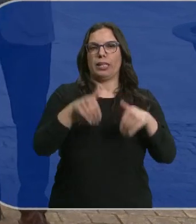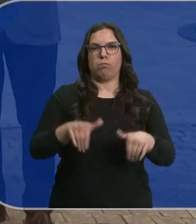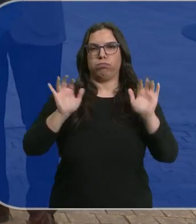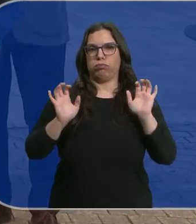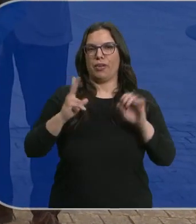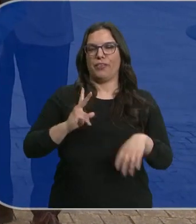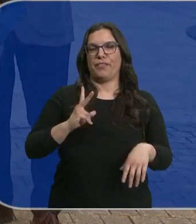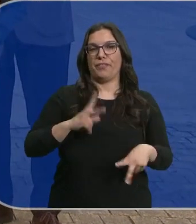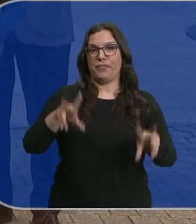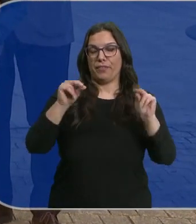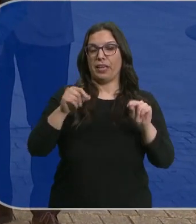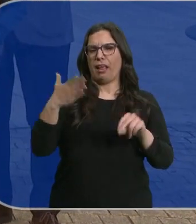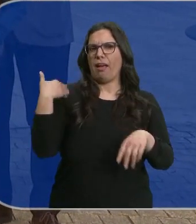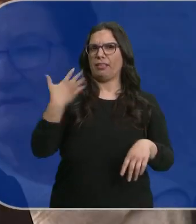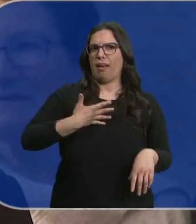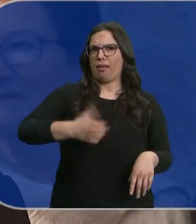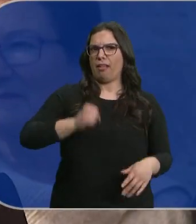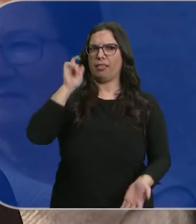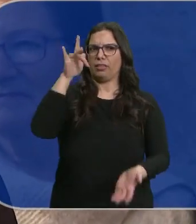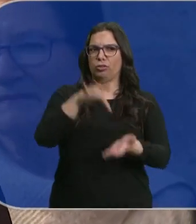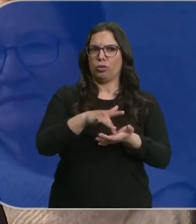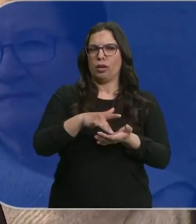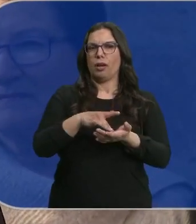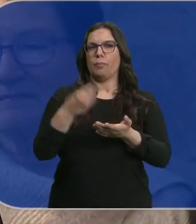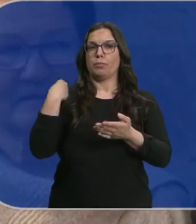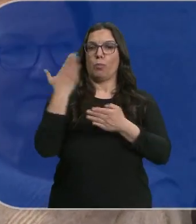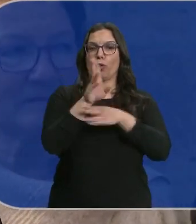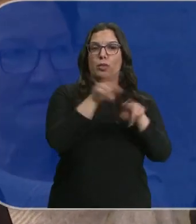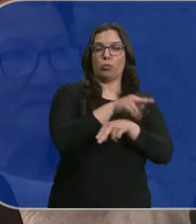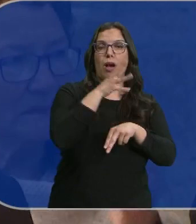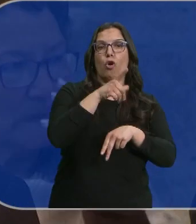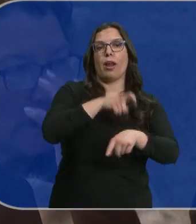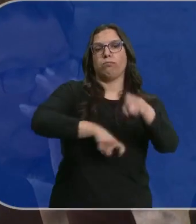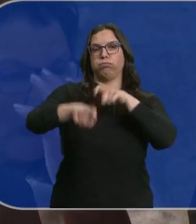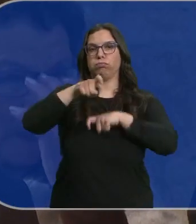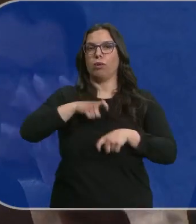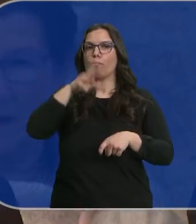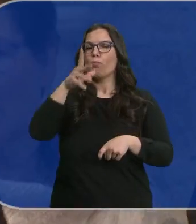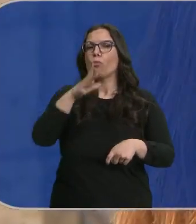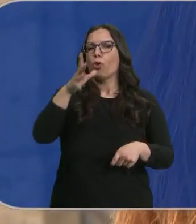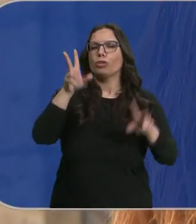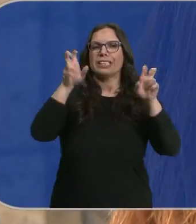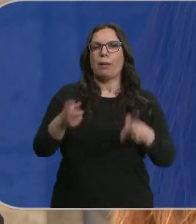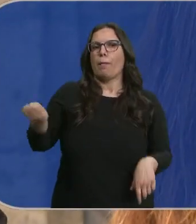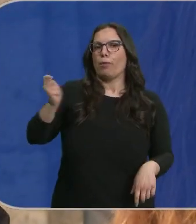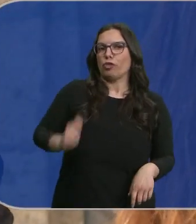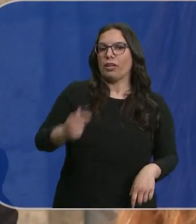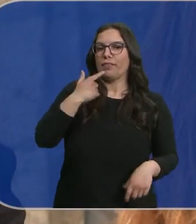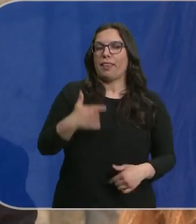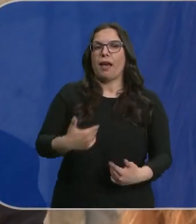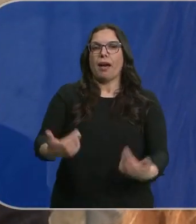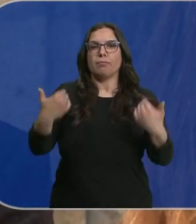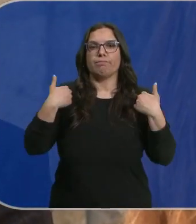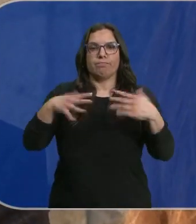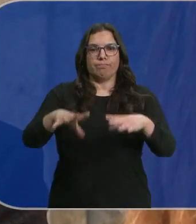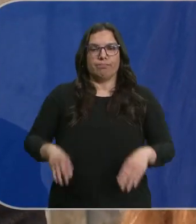política. El que fuera alcalde de la capital del Bierzo, tras la moción de censura, da un paso atrás por motivos profesionales que le impiden asumir al 100